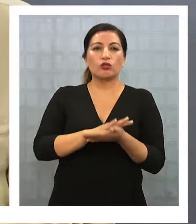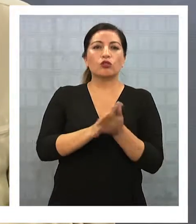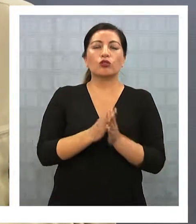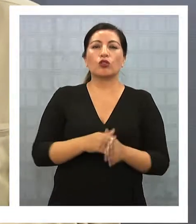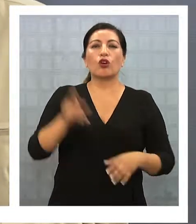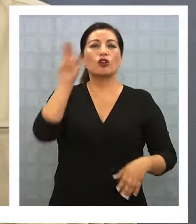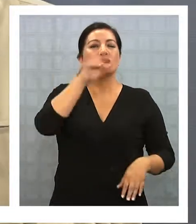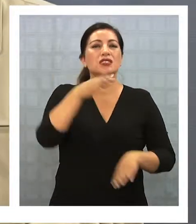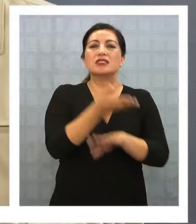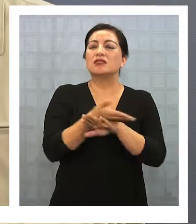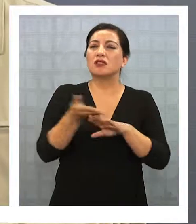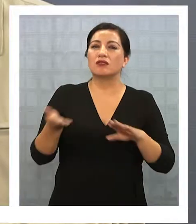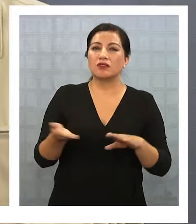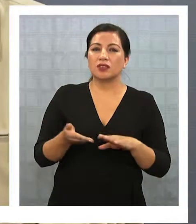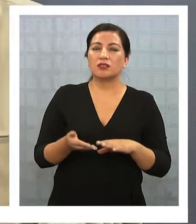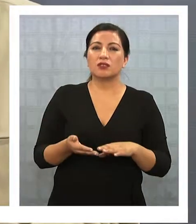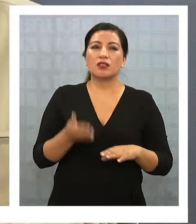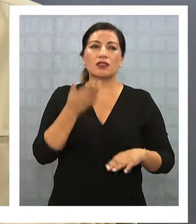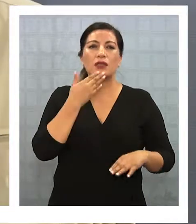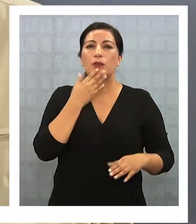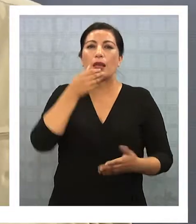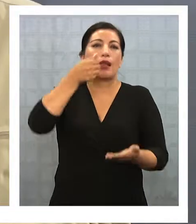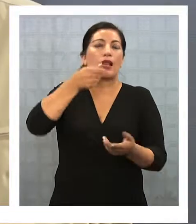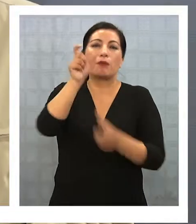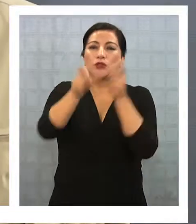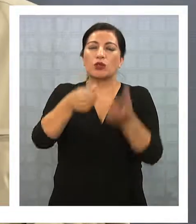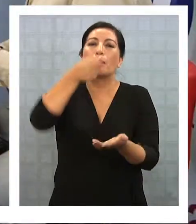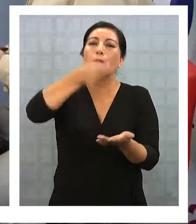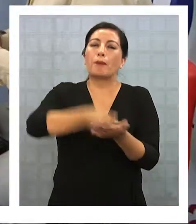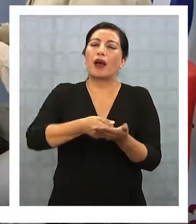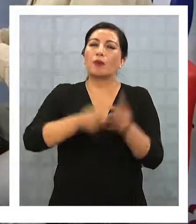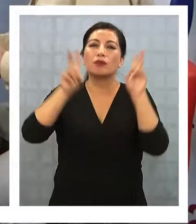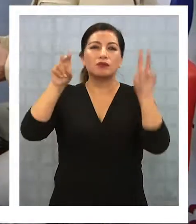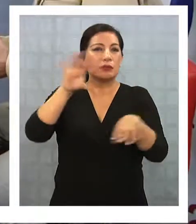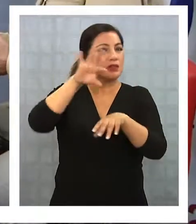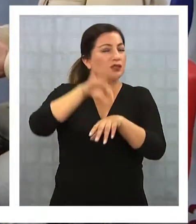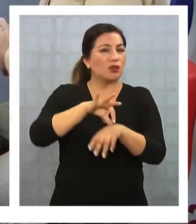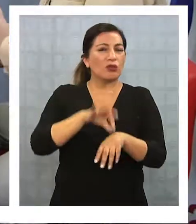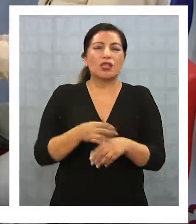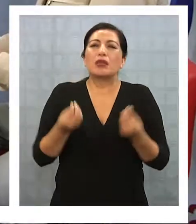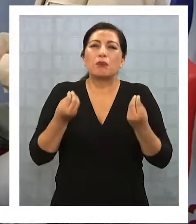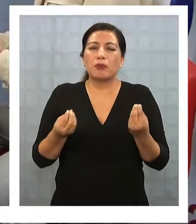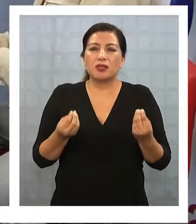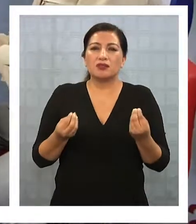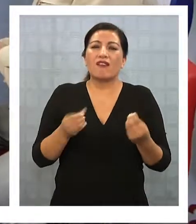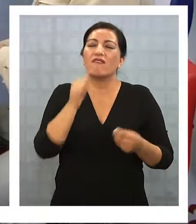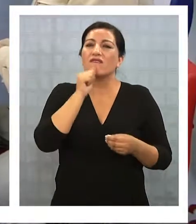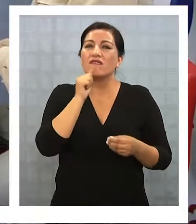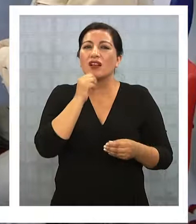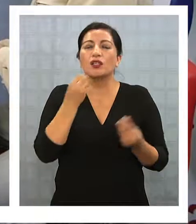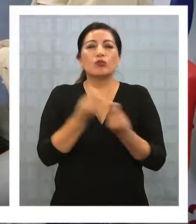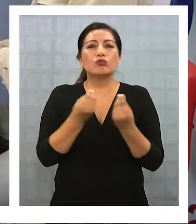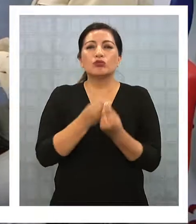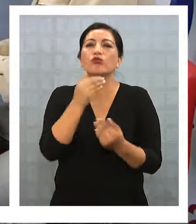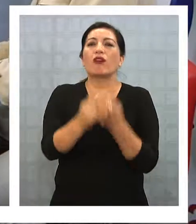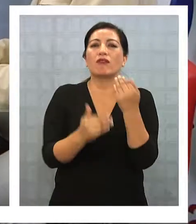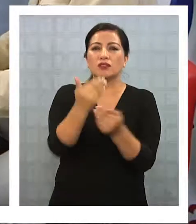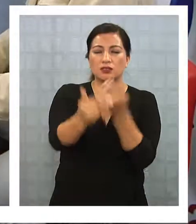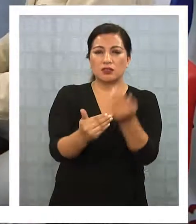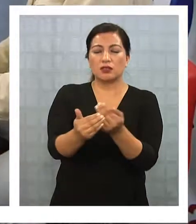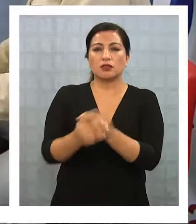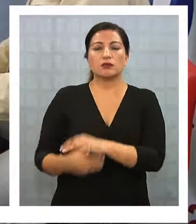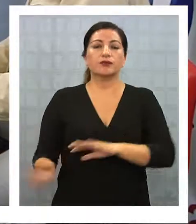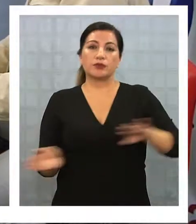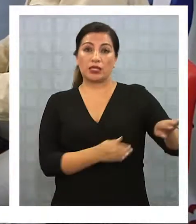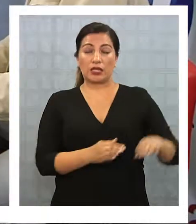los servicios tercerizados la gente paga paga por la salud paga por lo que en fin hay mucho que avanzar el tema de la salud un caso